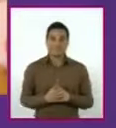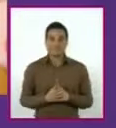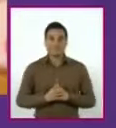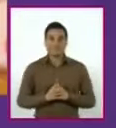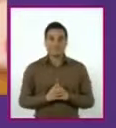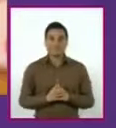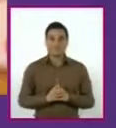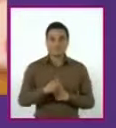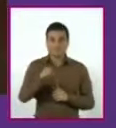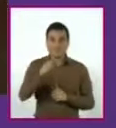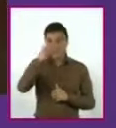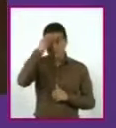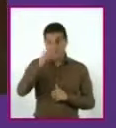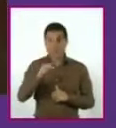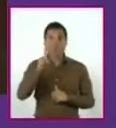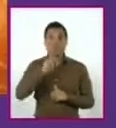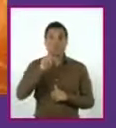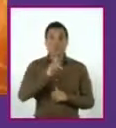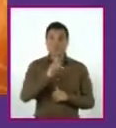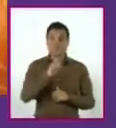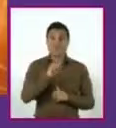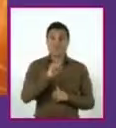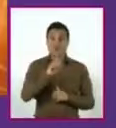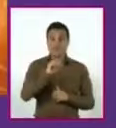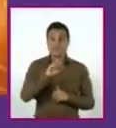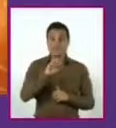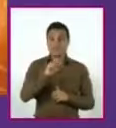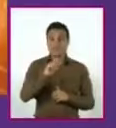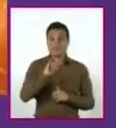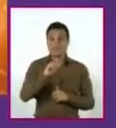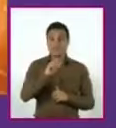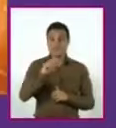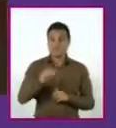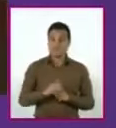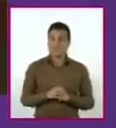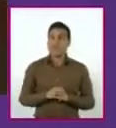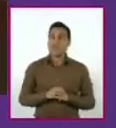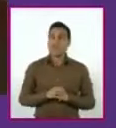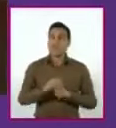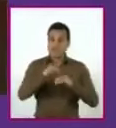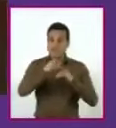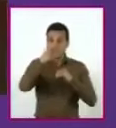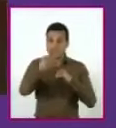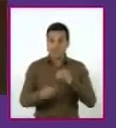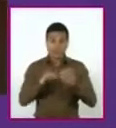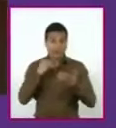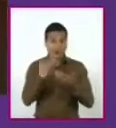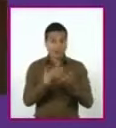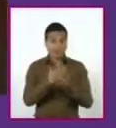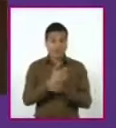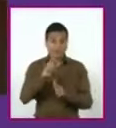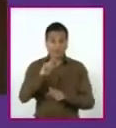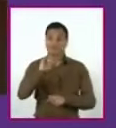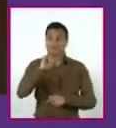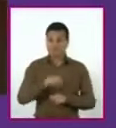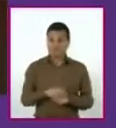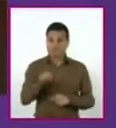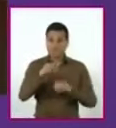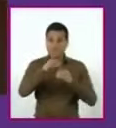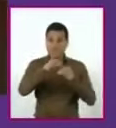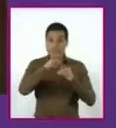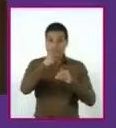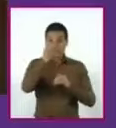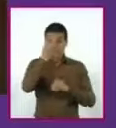Está participando la mexicana, Paola Espinosa. ¡Guau! Es en caída libre. Así es. De hecho, el clavado de Paola es un movimiento